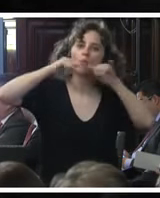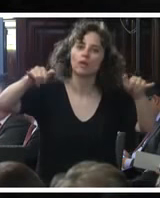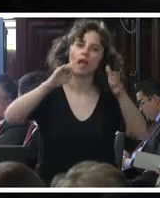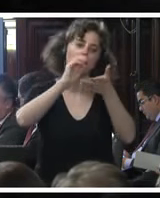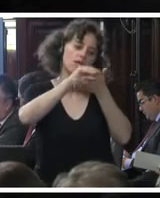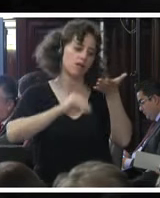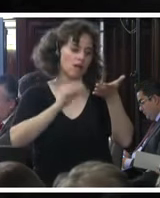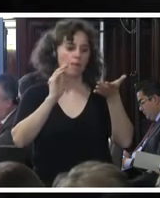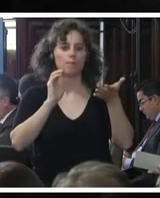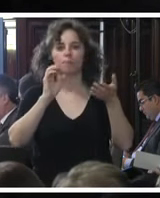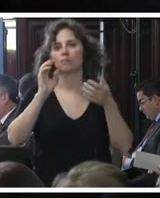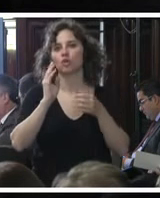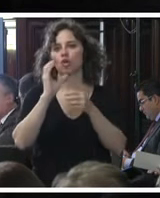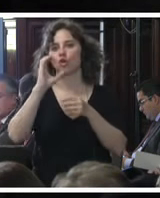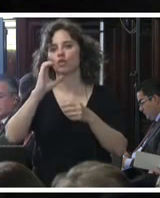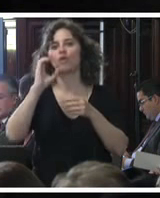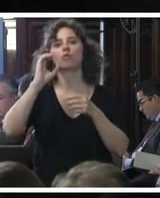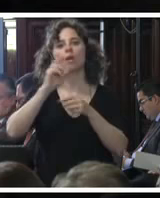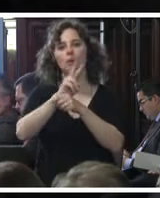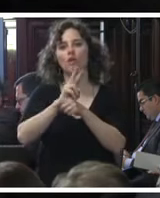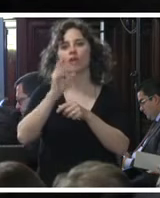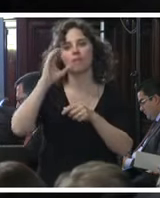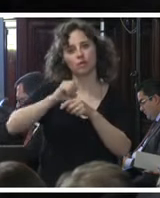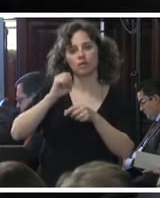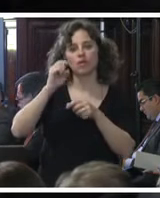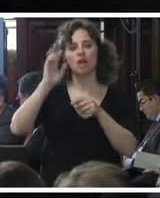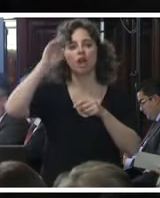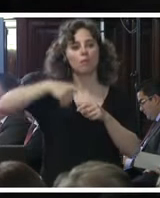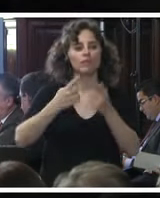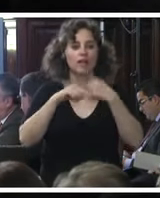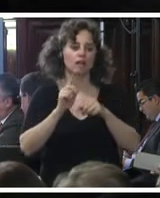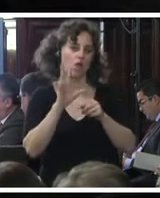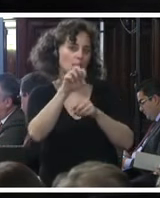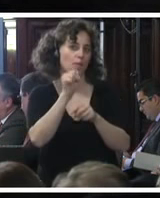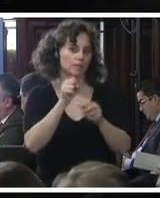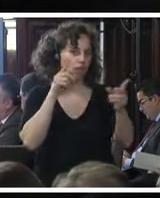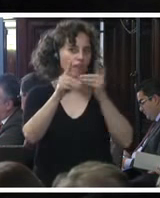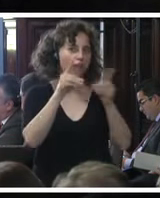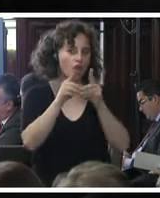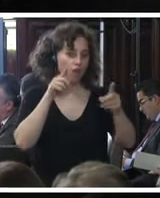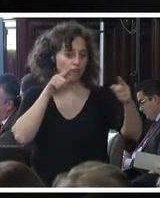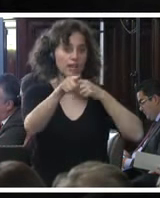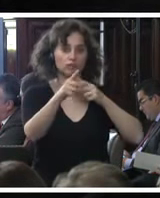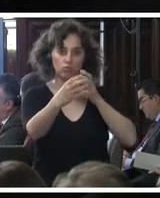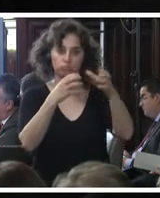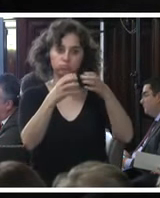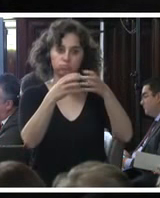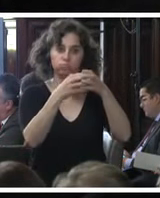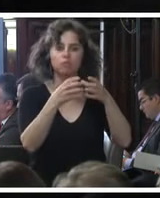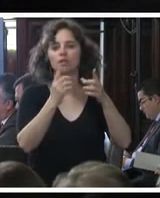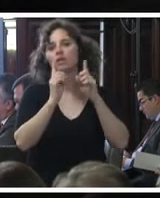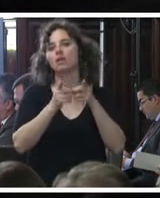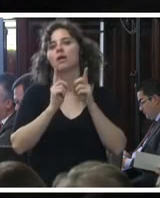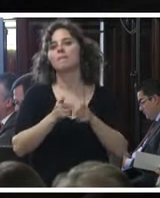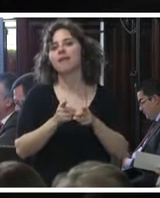Procuraduría General de la República refrendó ese compromiso de mantener el diálogo directo con ustedes y de que